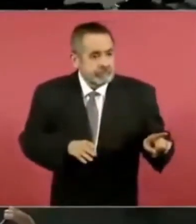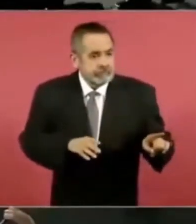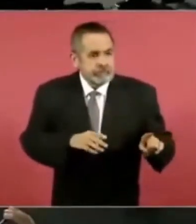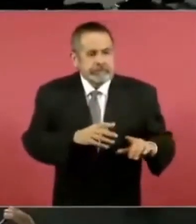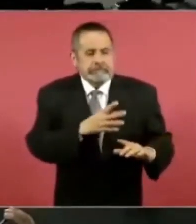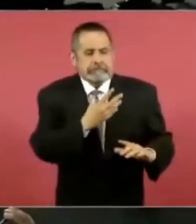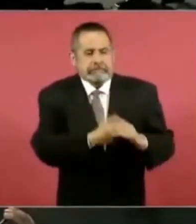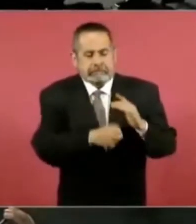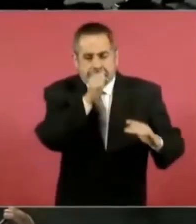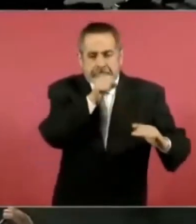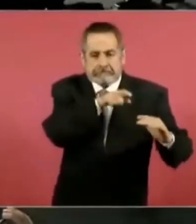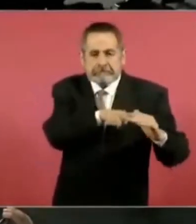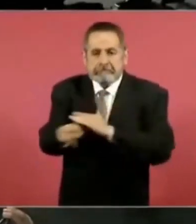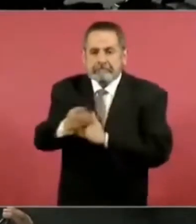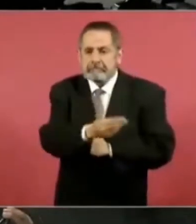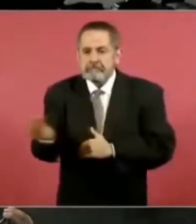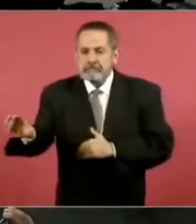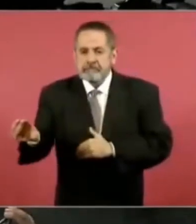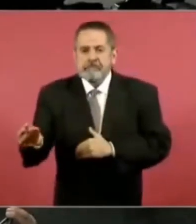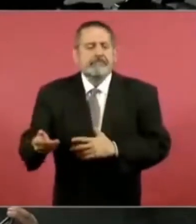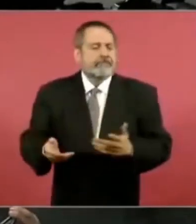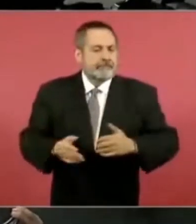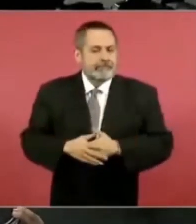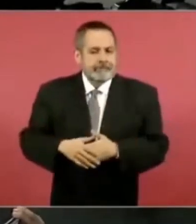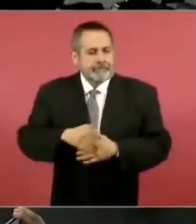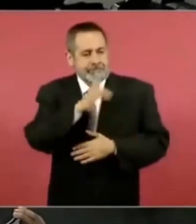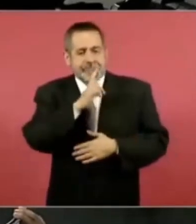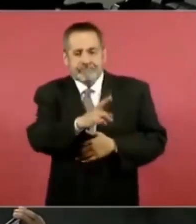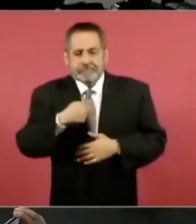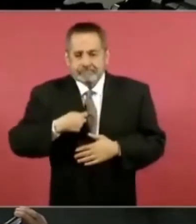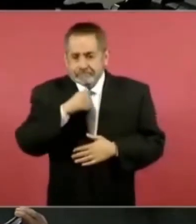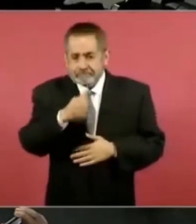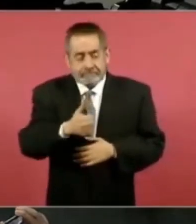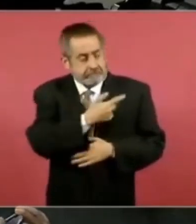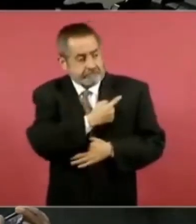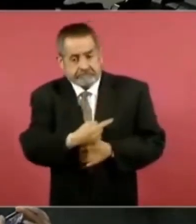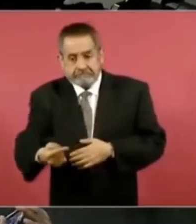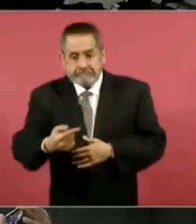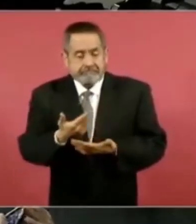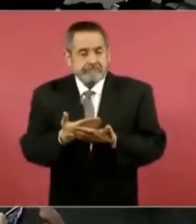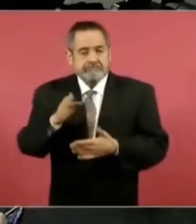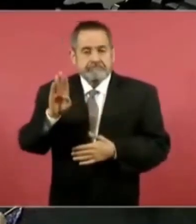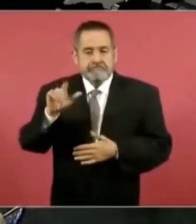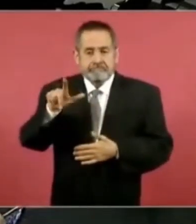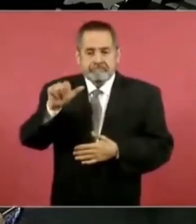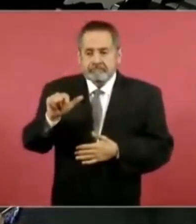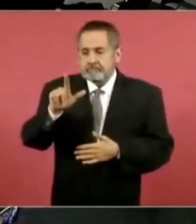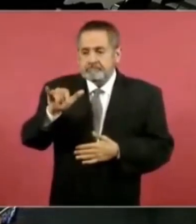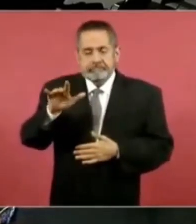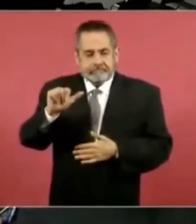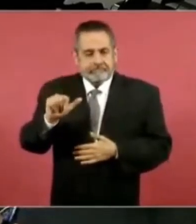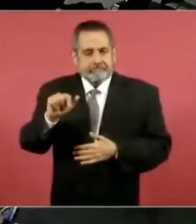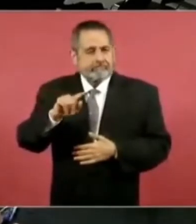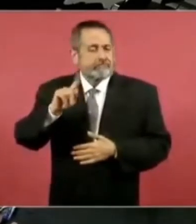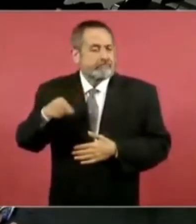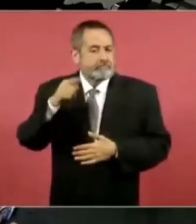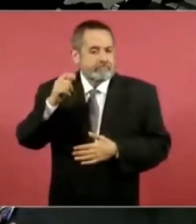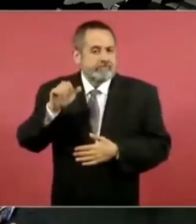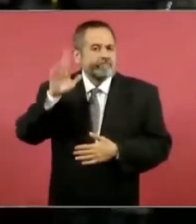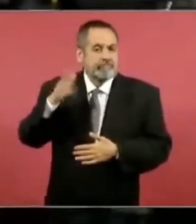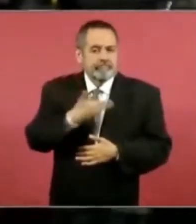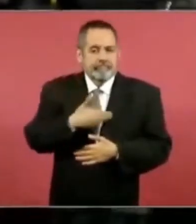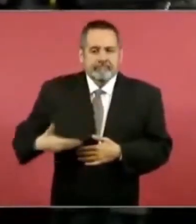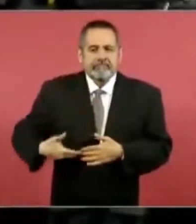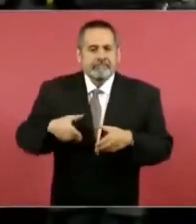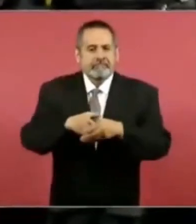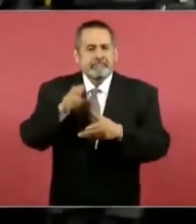del propio instituto. No quisieron responder. Es el momento en que Blanca Lilia y Barra Cadena, la entonces presidenta de